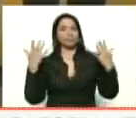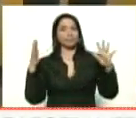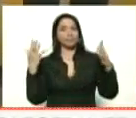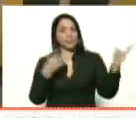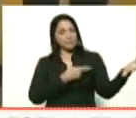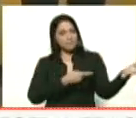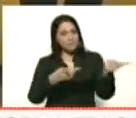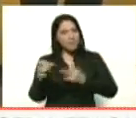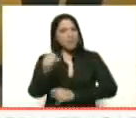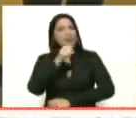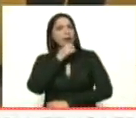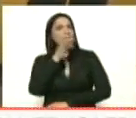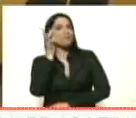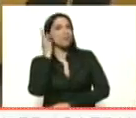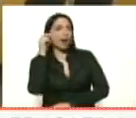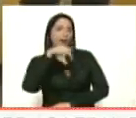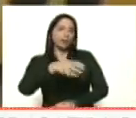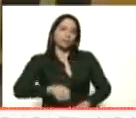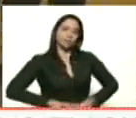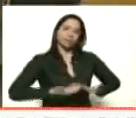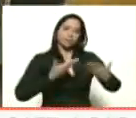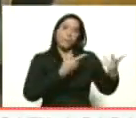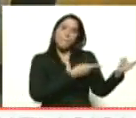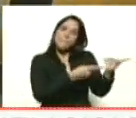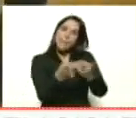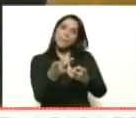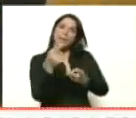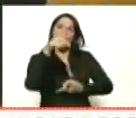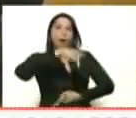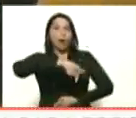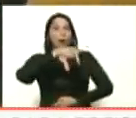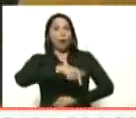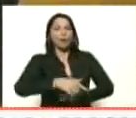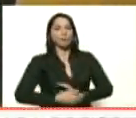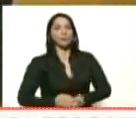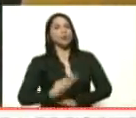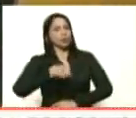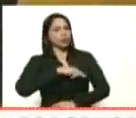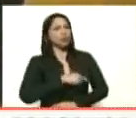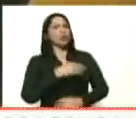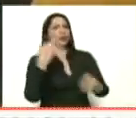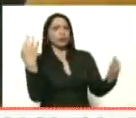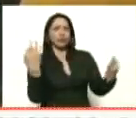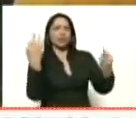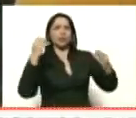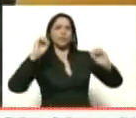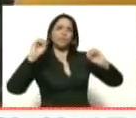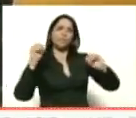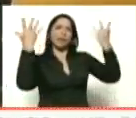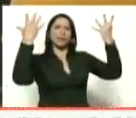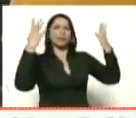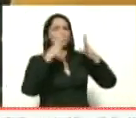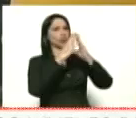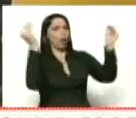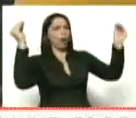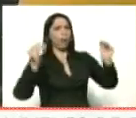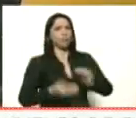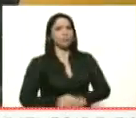¡Bienvenida abuela! Así es, aquí le damos nuestra bienvenida. Hoy aquí, y estamos seguros que nos llenará de bendiciones a todas y todos.